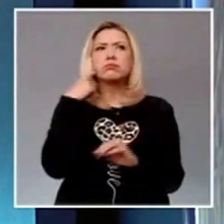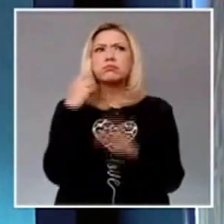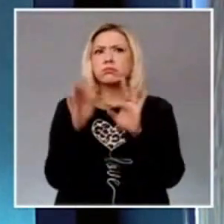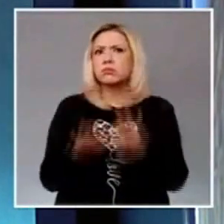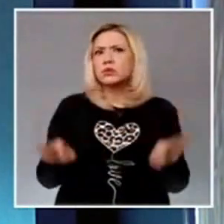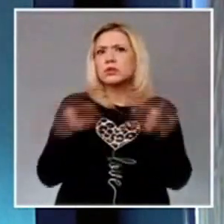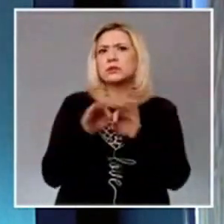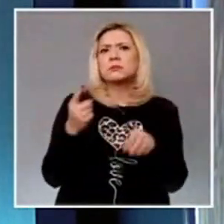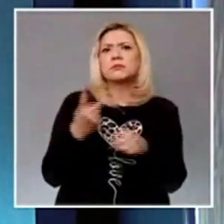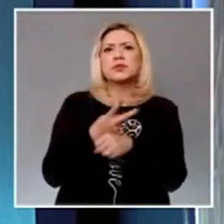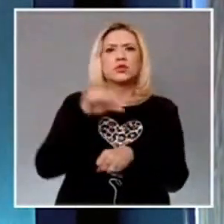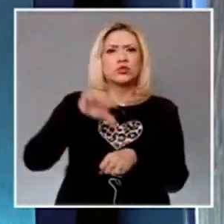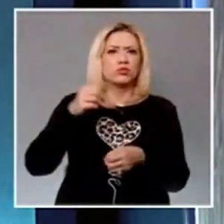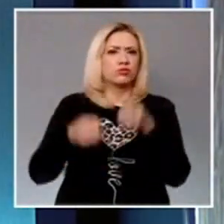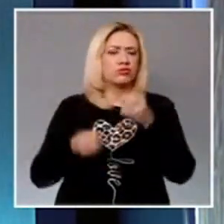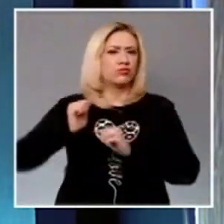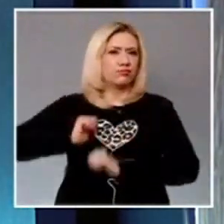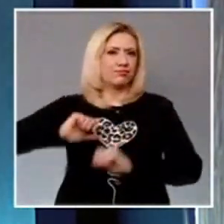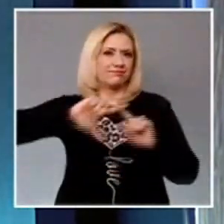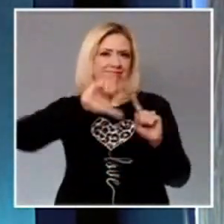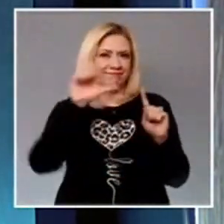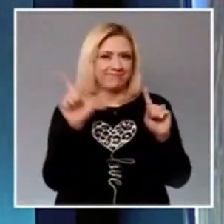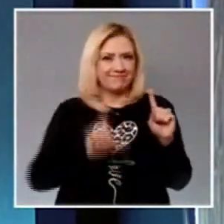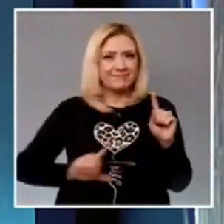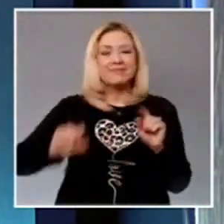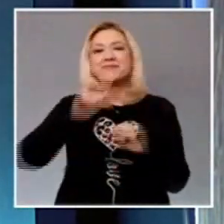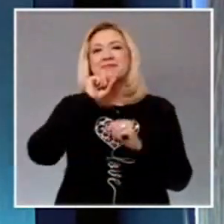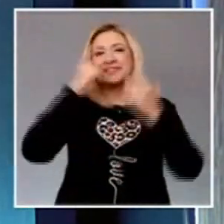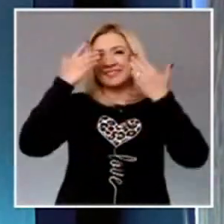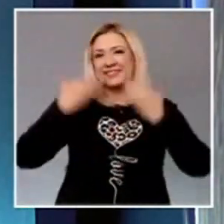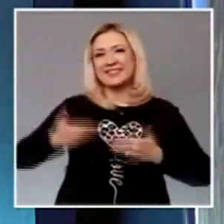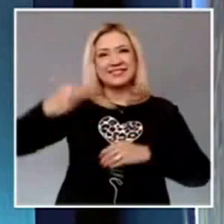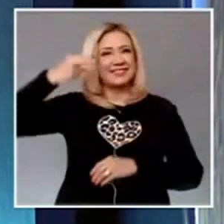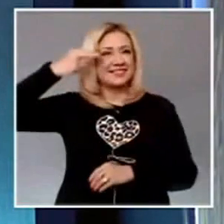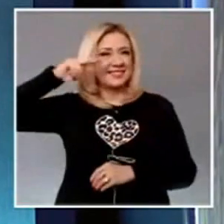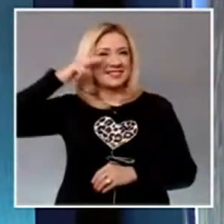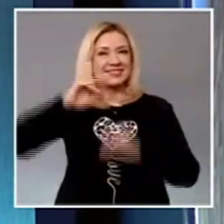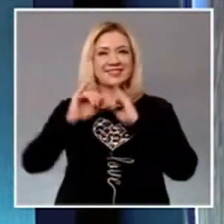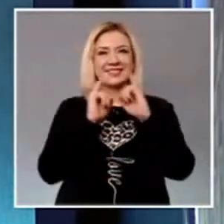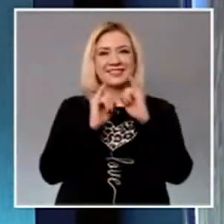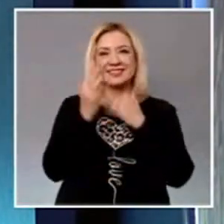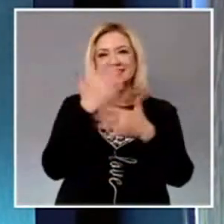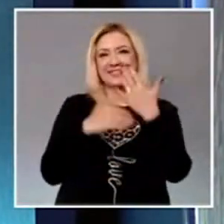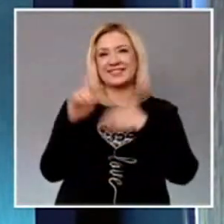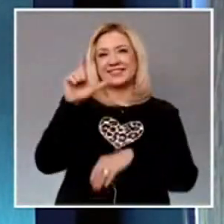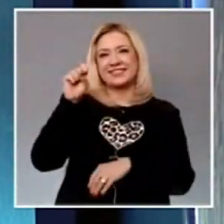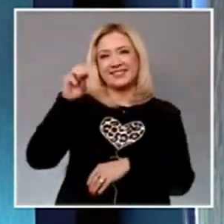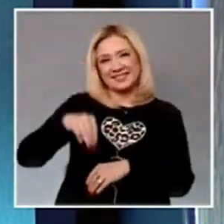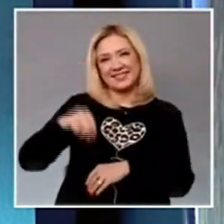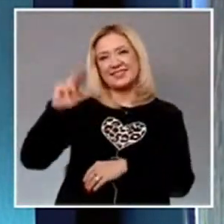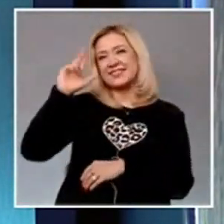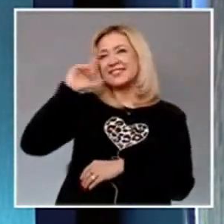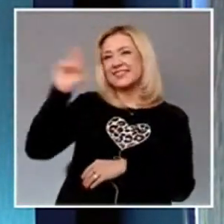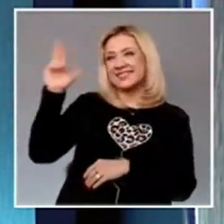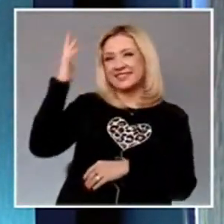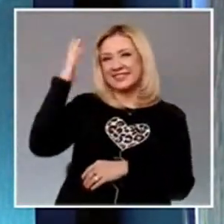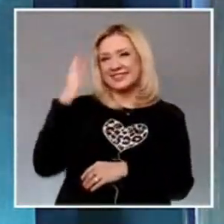Saludo a mi compañera Nidia Díaz en la interpretación en lengua de señas mexicana. Hola, Nidia. Y es así como iniciamos.